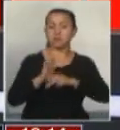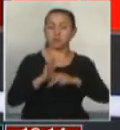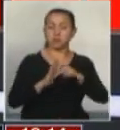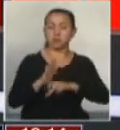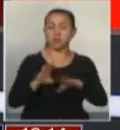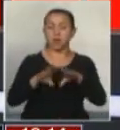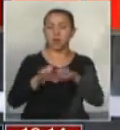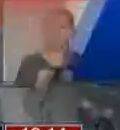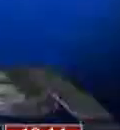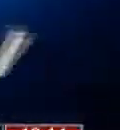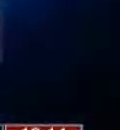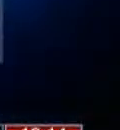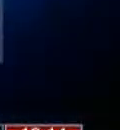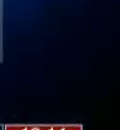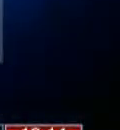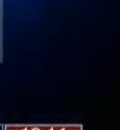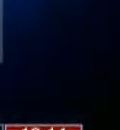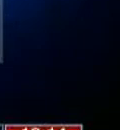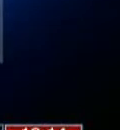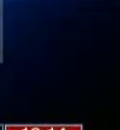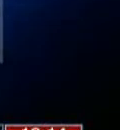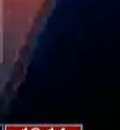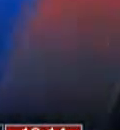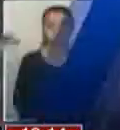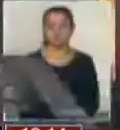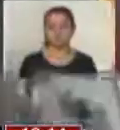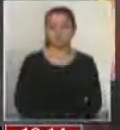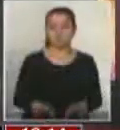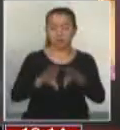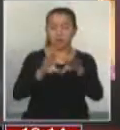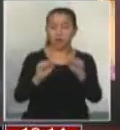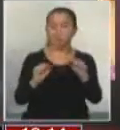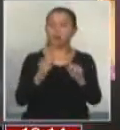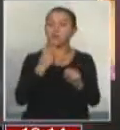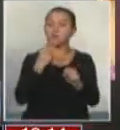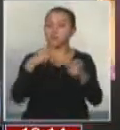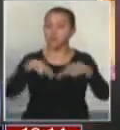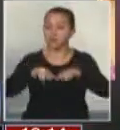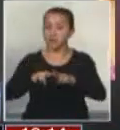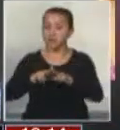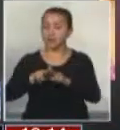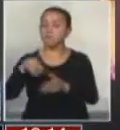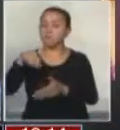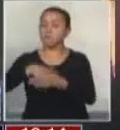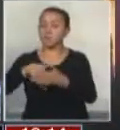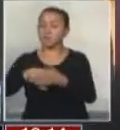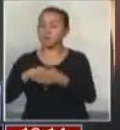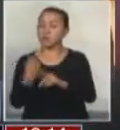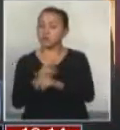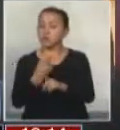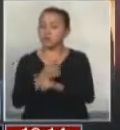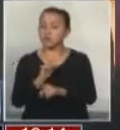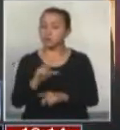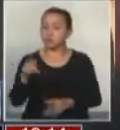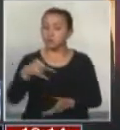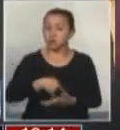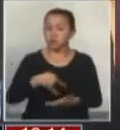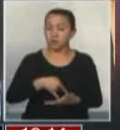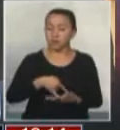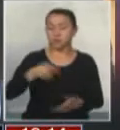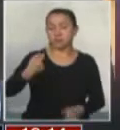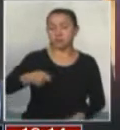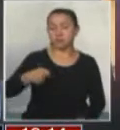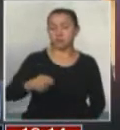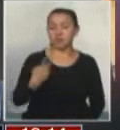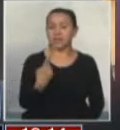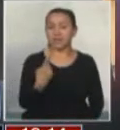de acuerdo de vida en pareja. Para analizar los puntos que propone esta iniciativa, conversamos desde el Congreso con el Senador